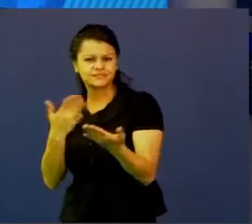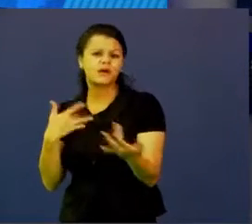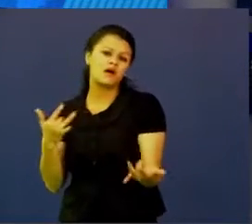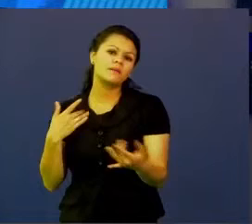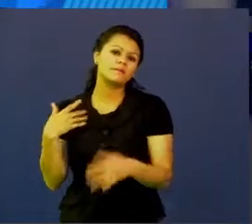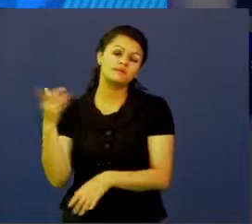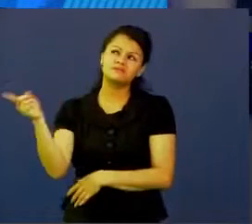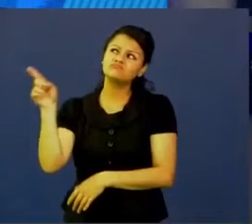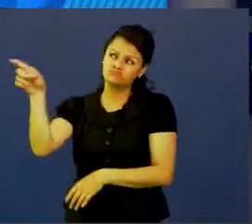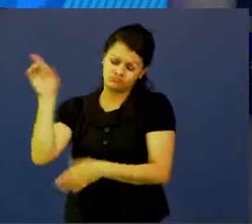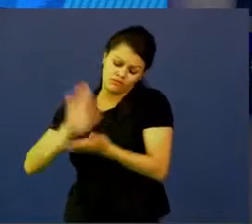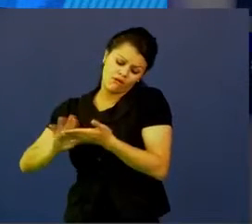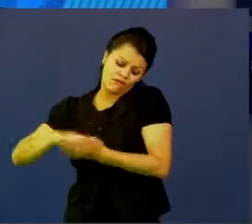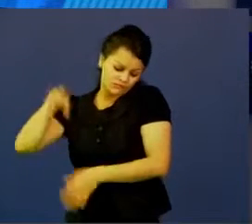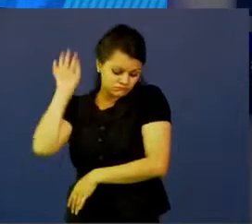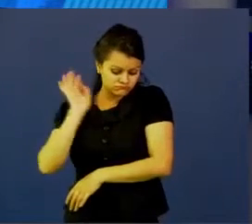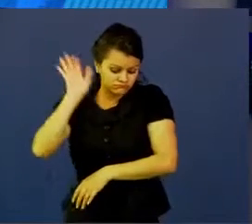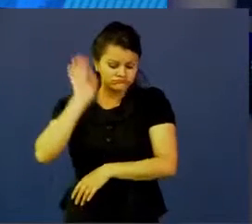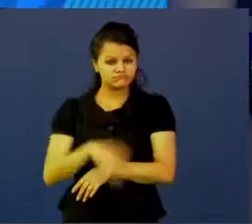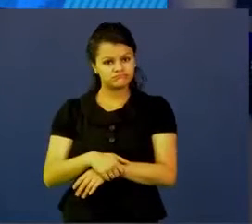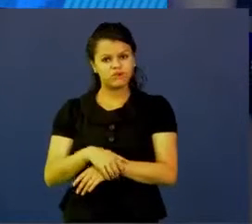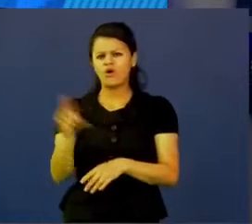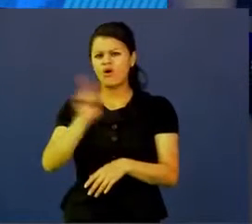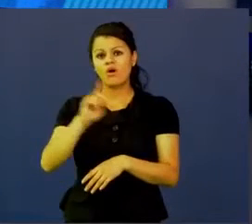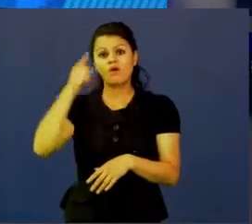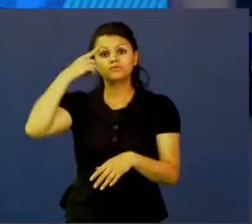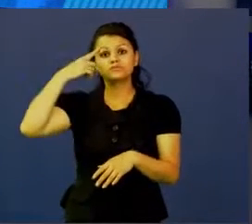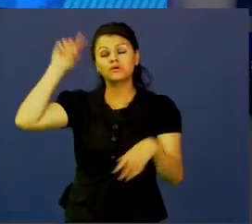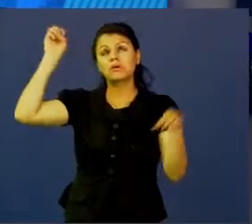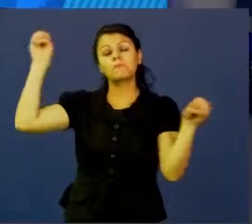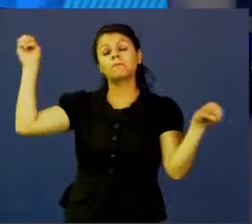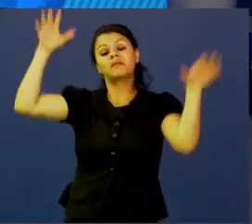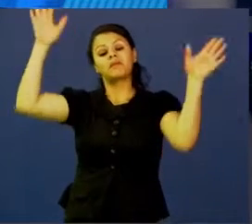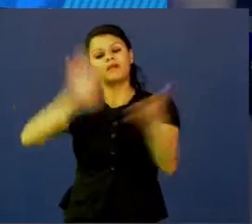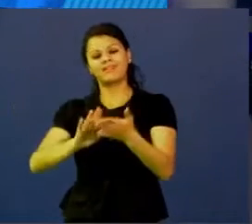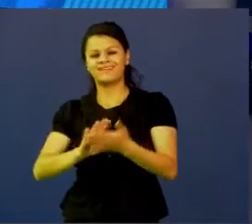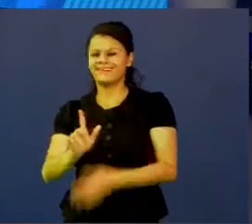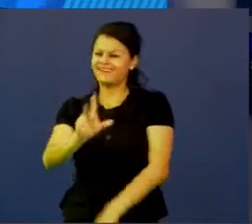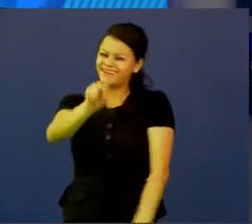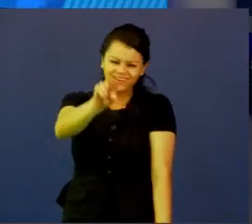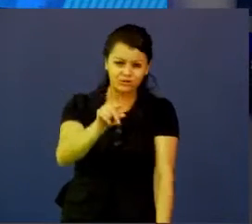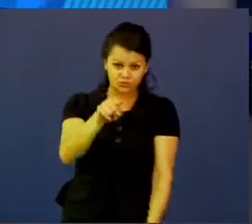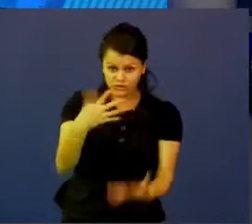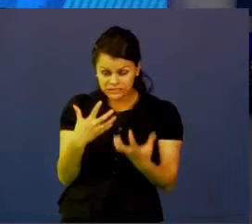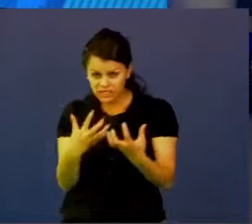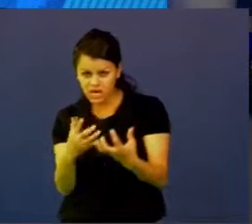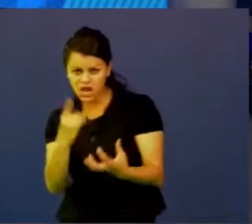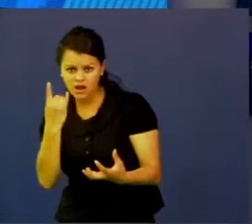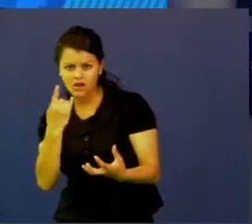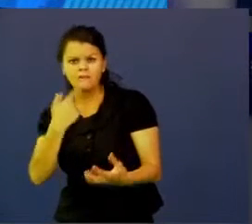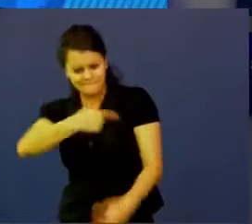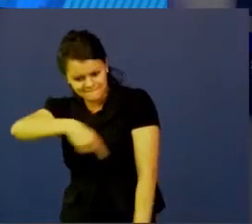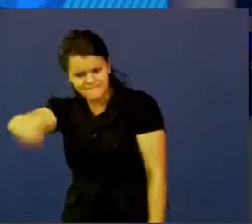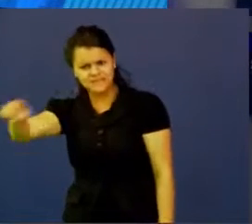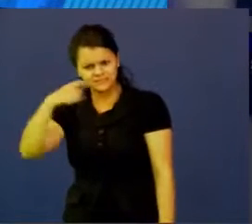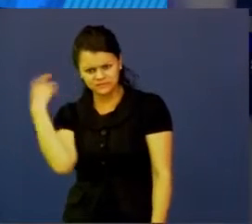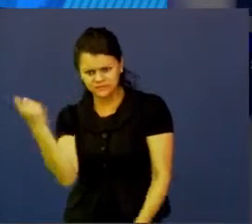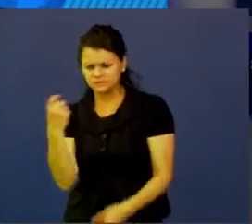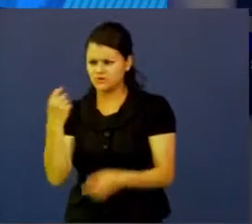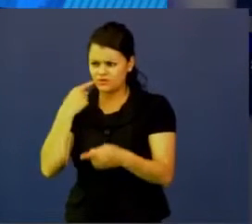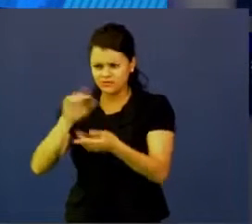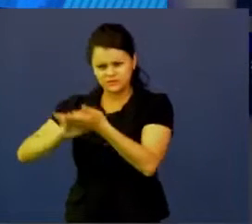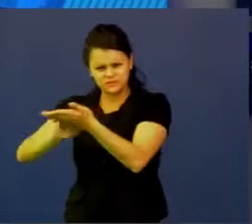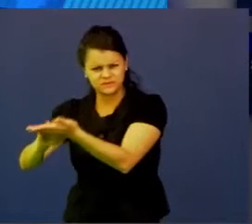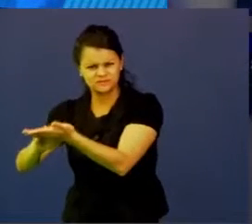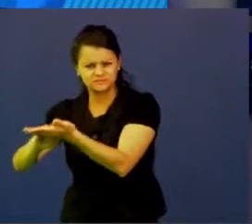más le solucione sus problemas o que les caiga una solución del cielo, por eso si quieres algo, entonces ve y haz que pase porque lo único que